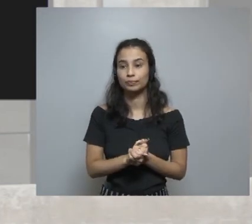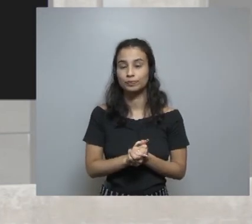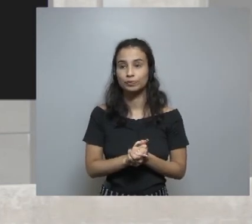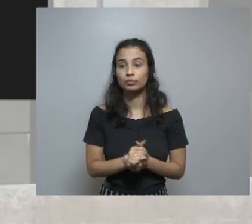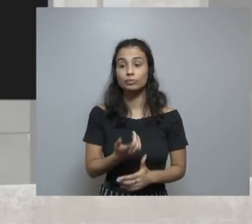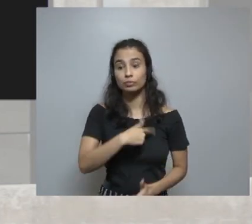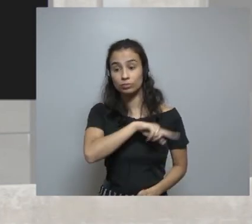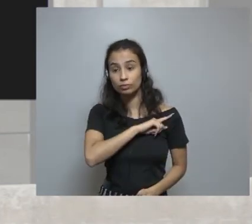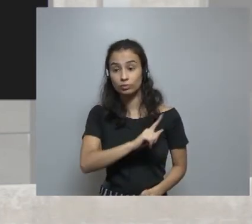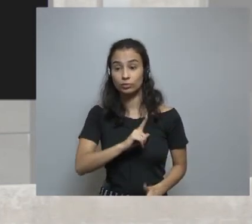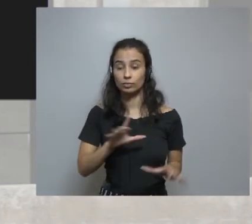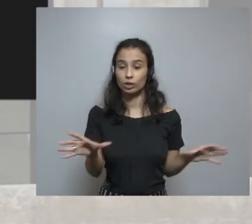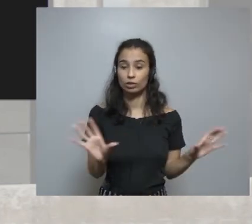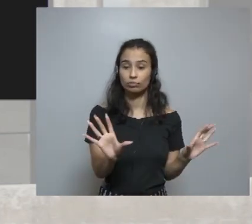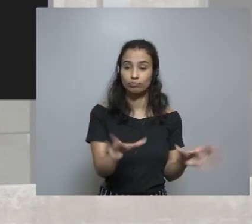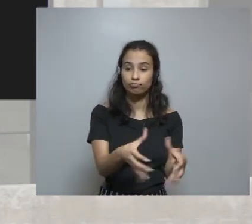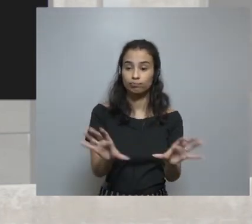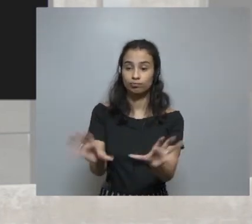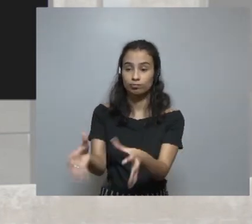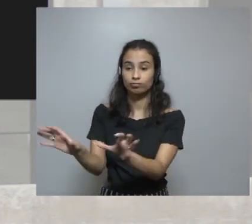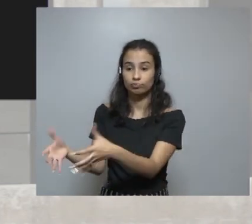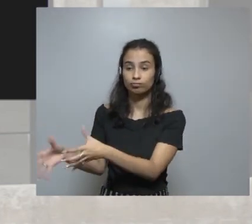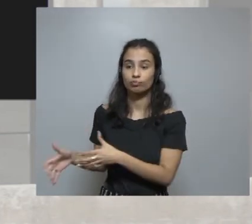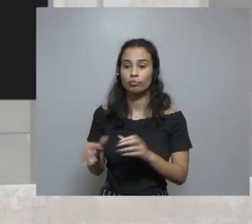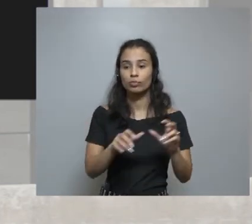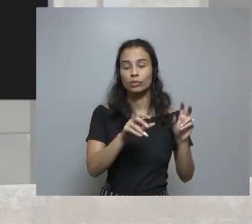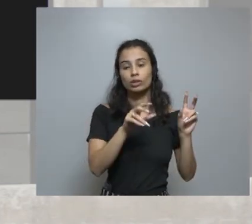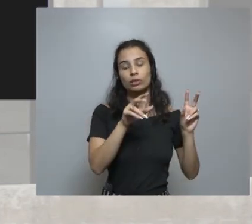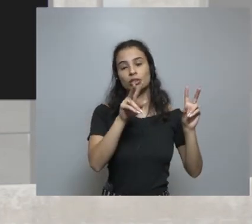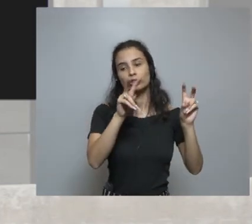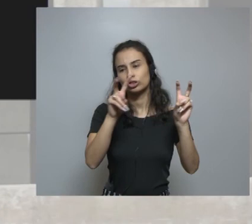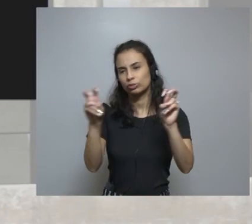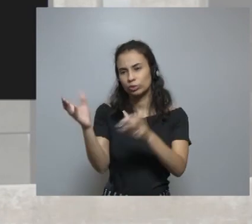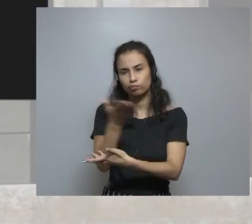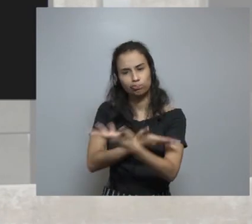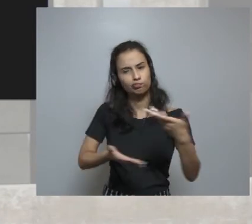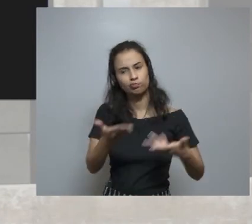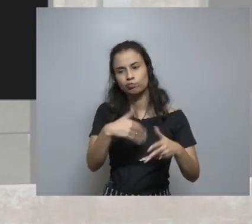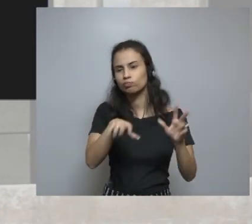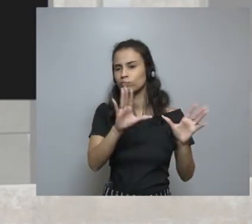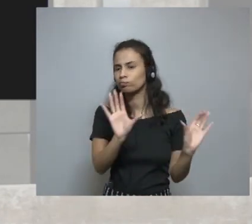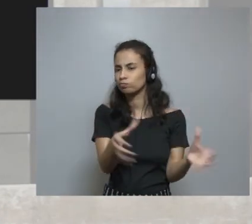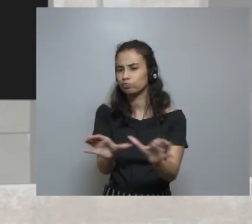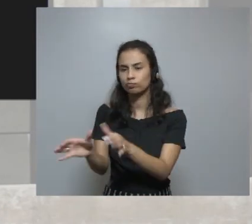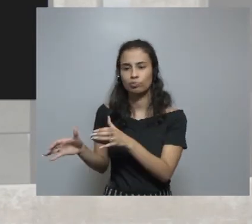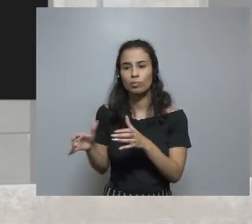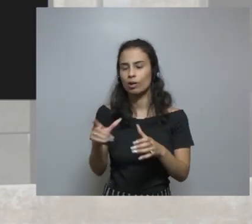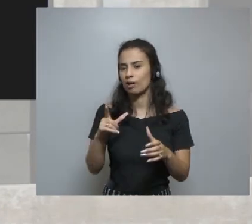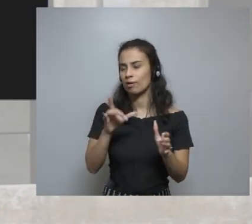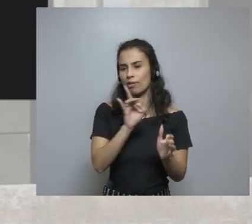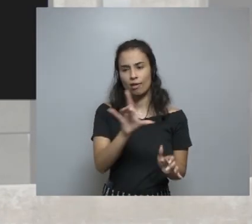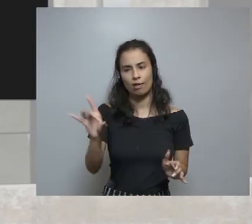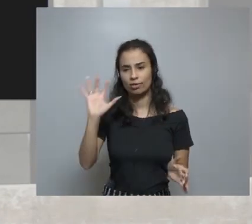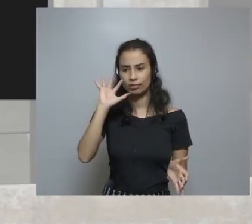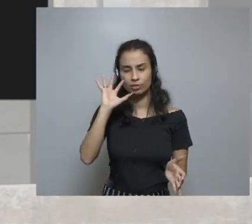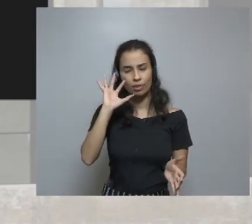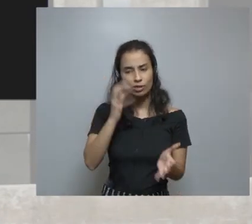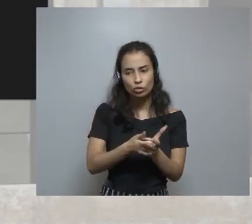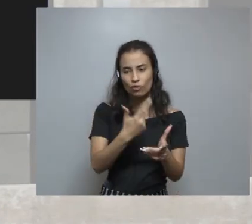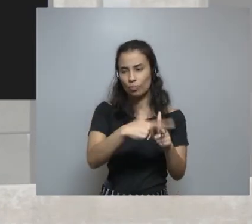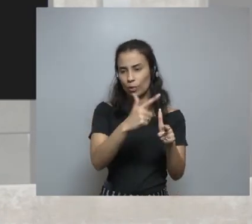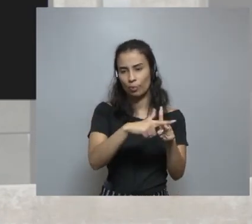con equipos multidisciplinarios enfocados en solucionar determinados problemas.